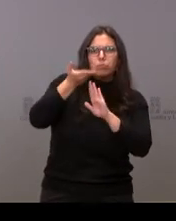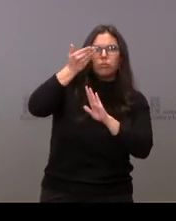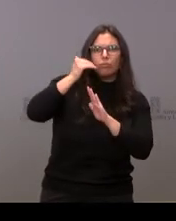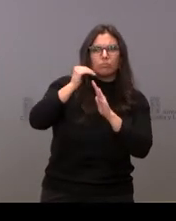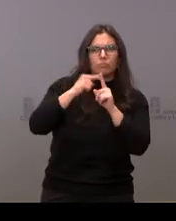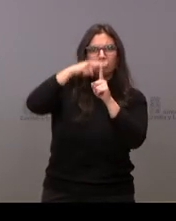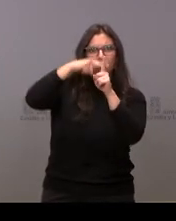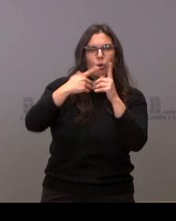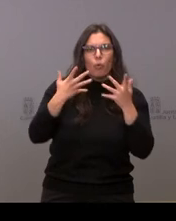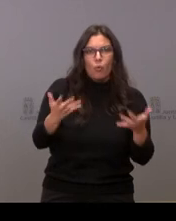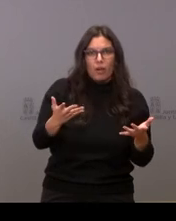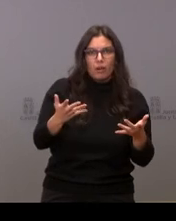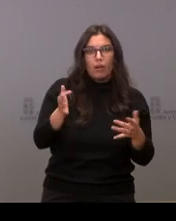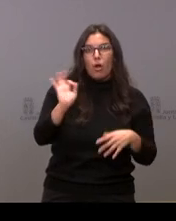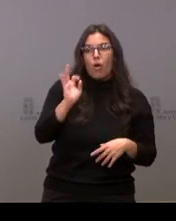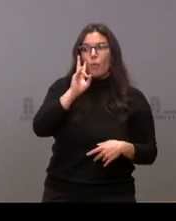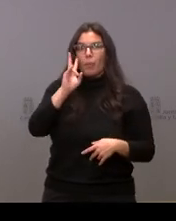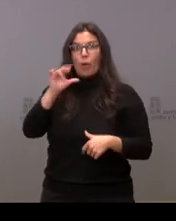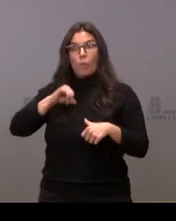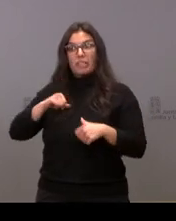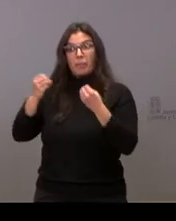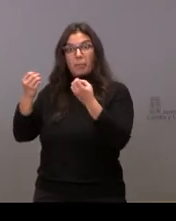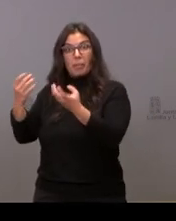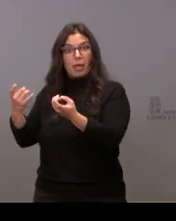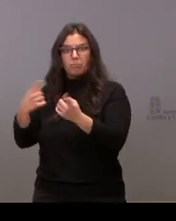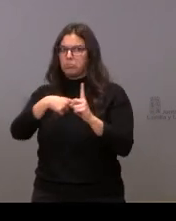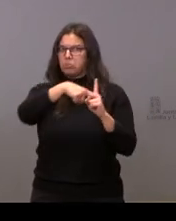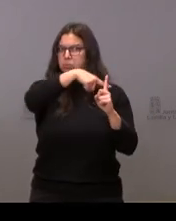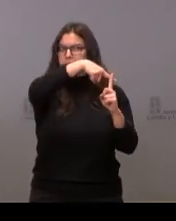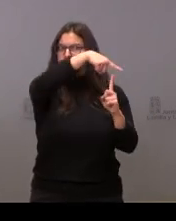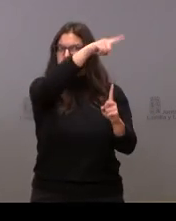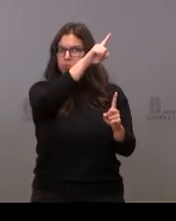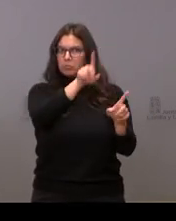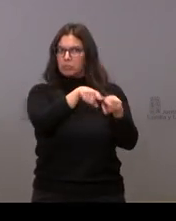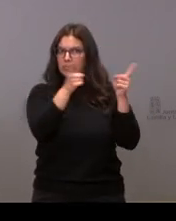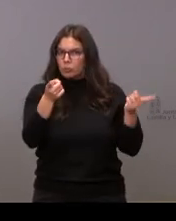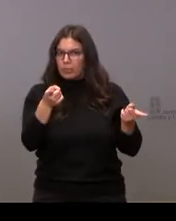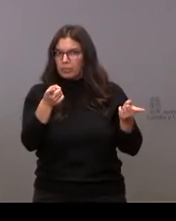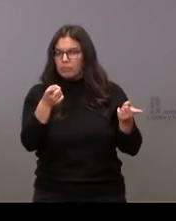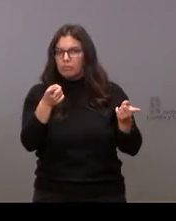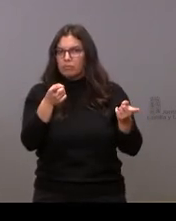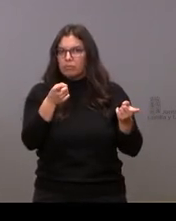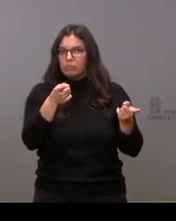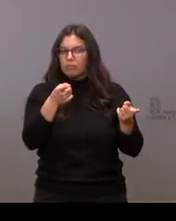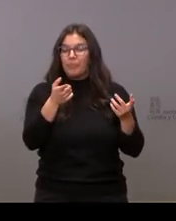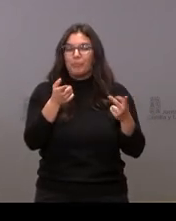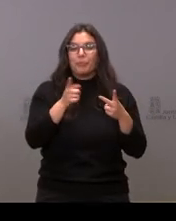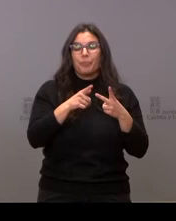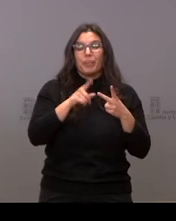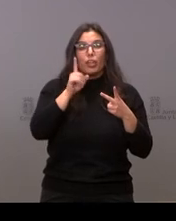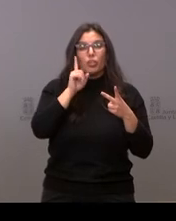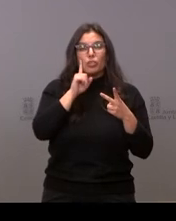están bien los hospitales, podríamos seguir así hasta que se deteriorara más la situación? Y no sé si